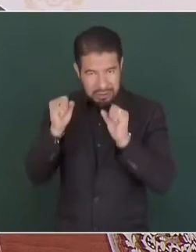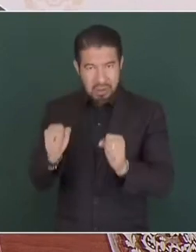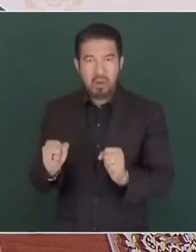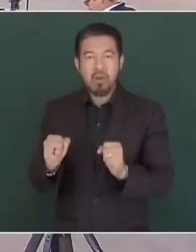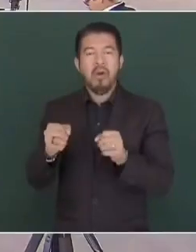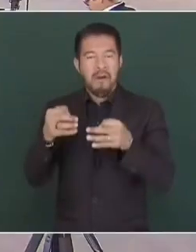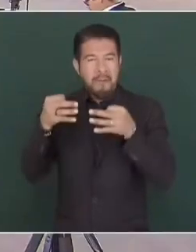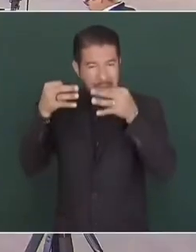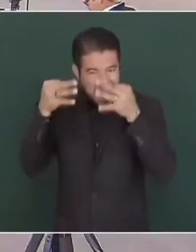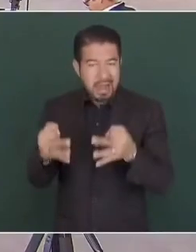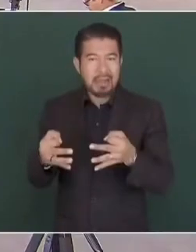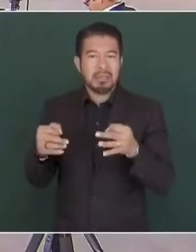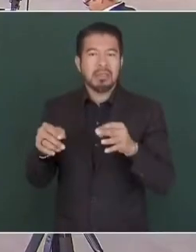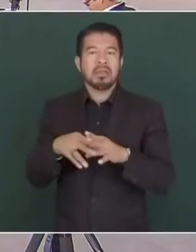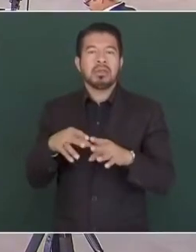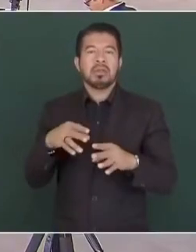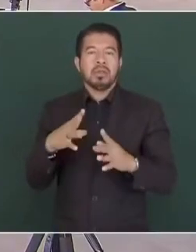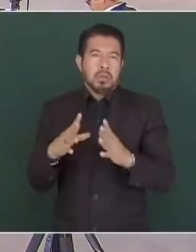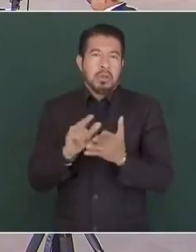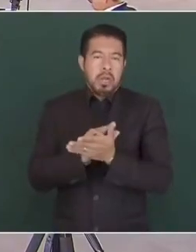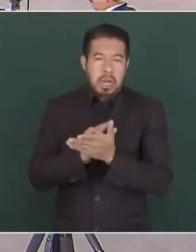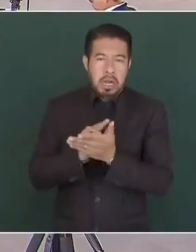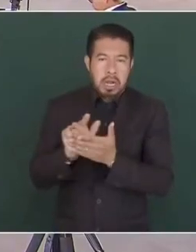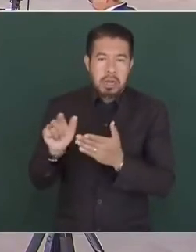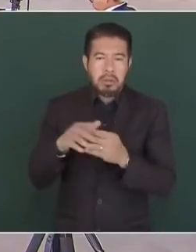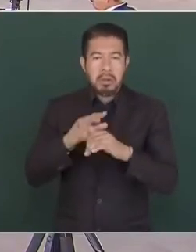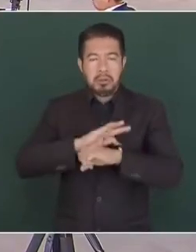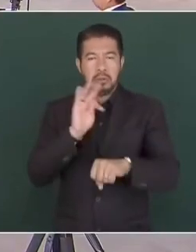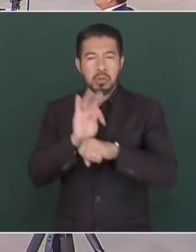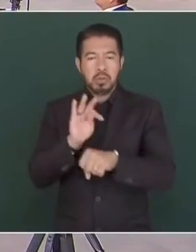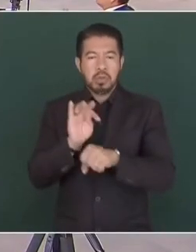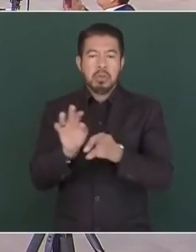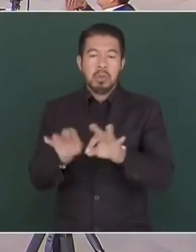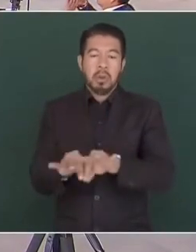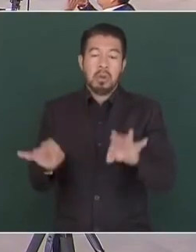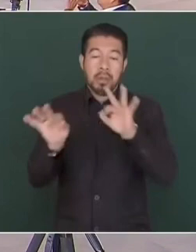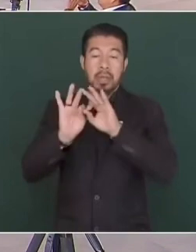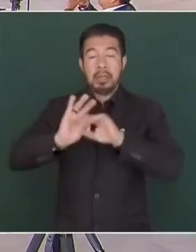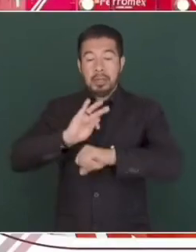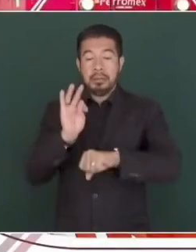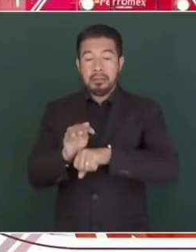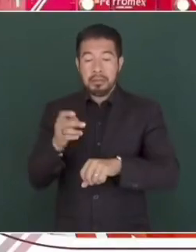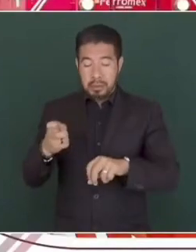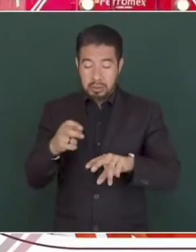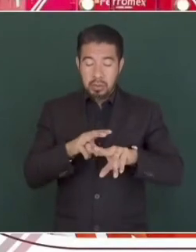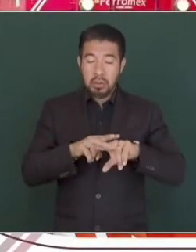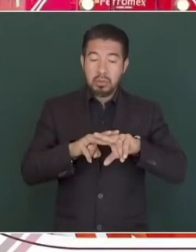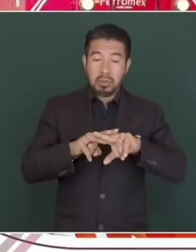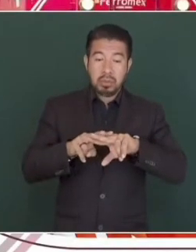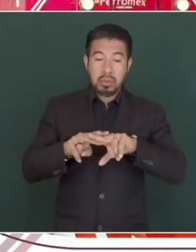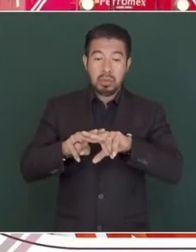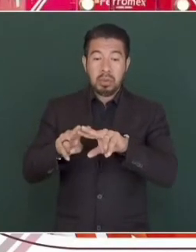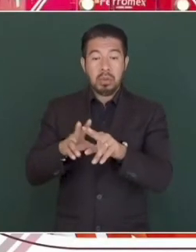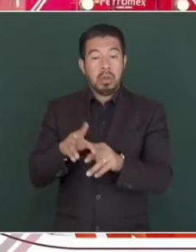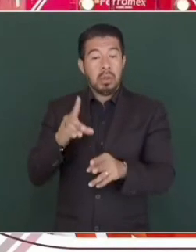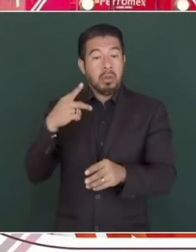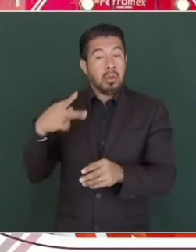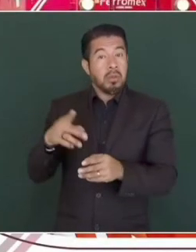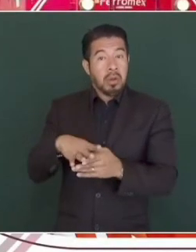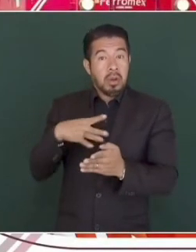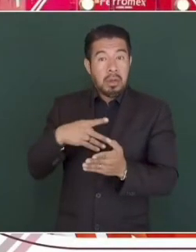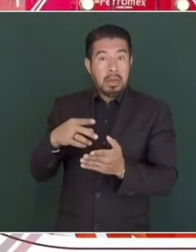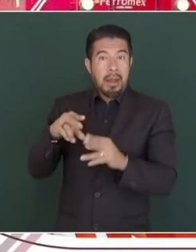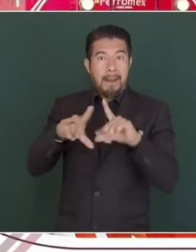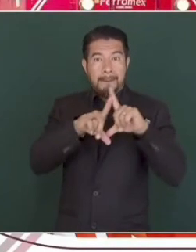y competitivo. El Estado mexicano así retoma el derecho de utilizar las vías ferroviarias que son de la Nación, así poder